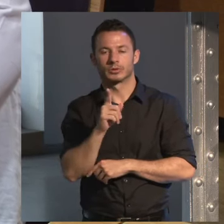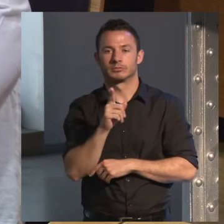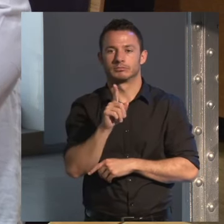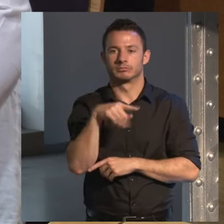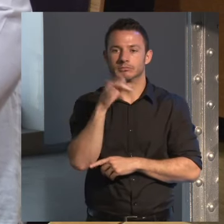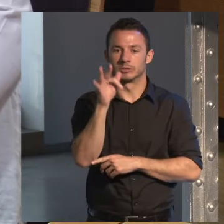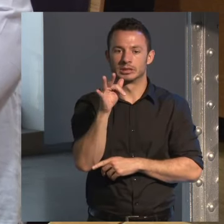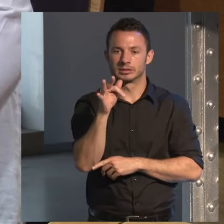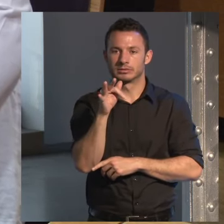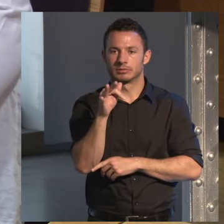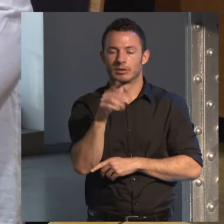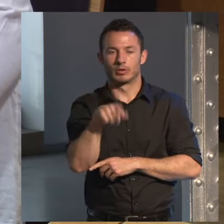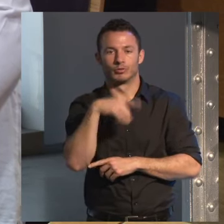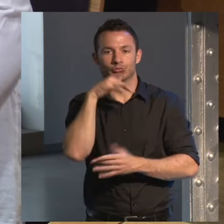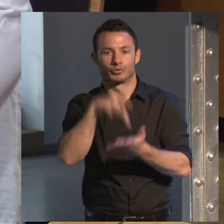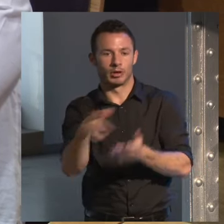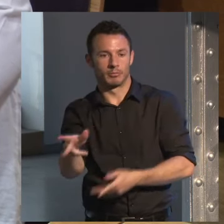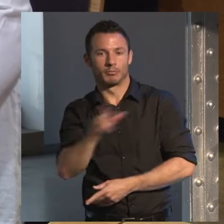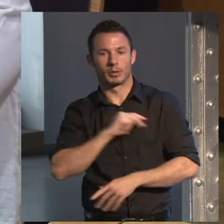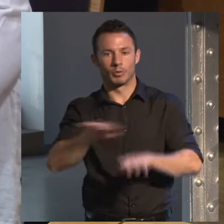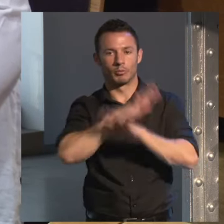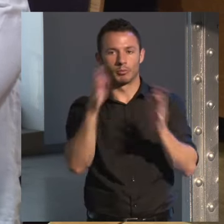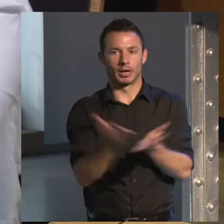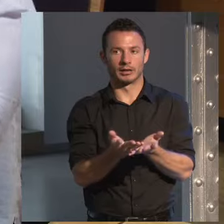queda una cuando le dicen que la han concedido el premio Planeta